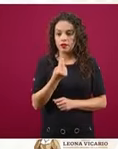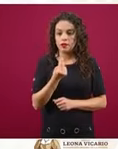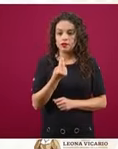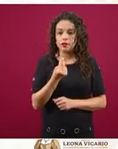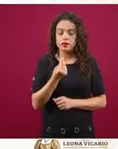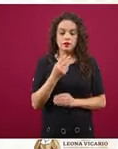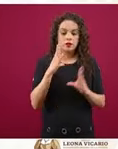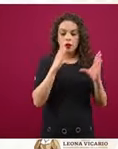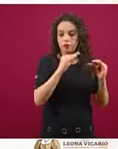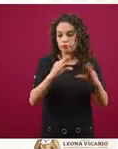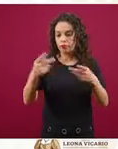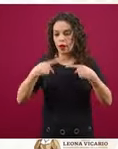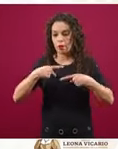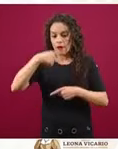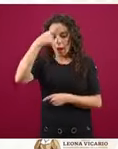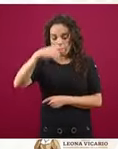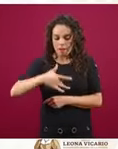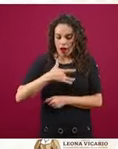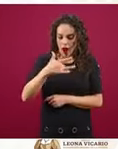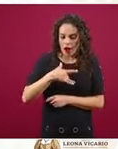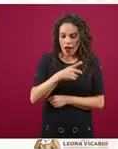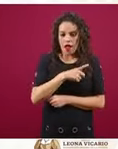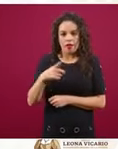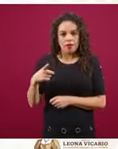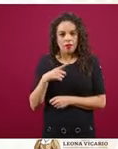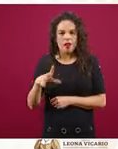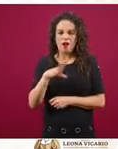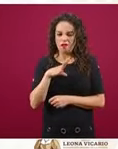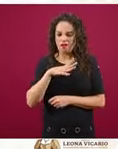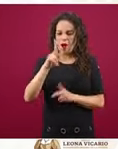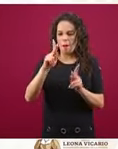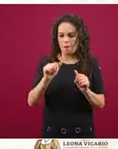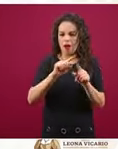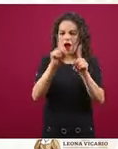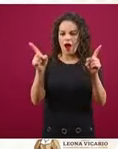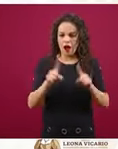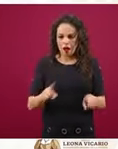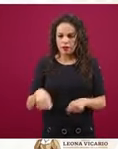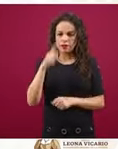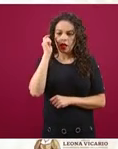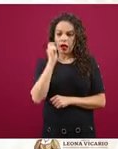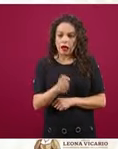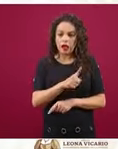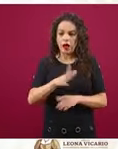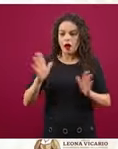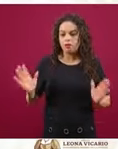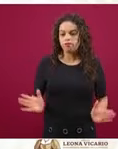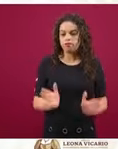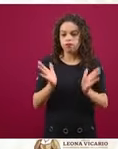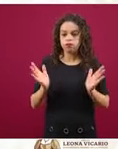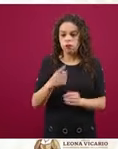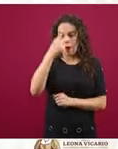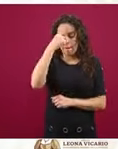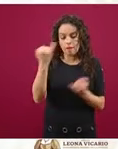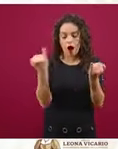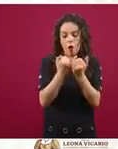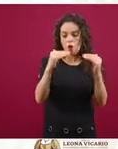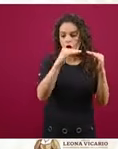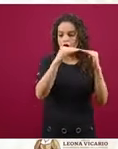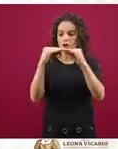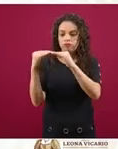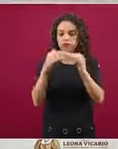paz, fomento de relaciones igualitarias y la cohesión social, como decía, a nivel comunitario.